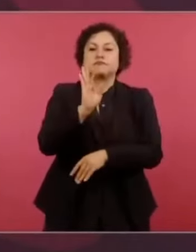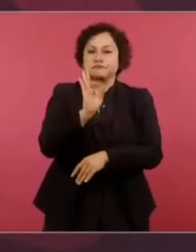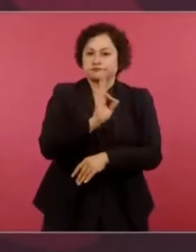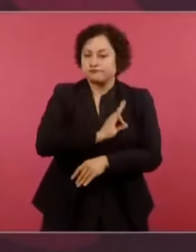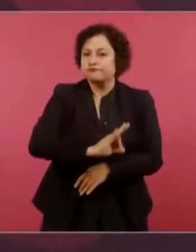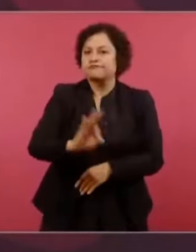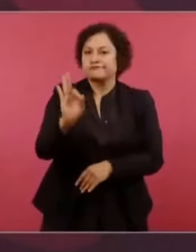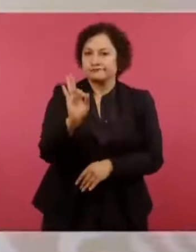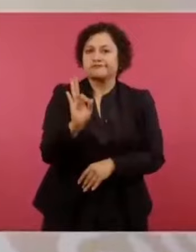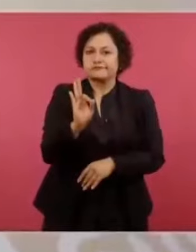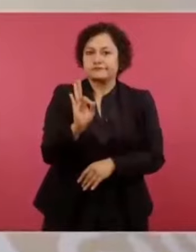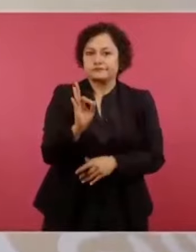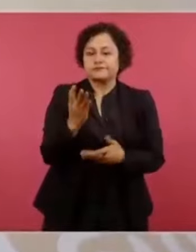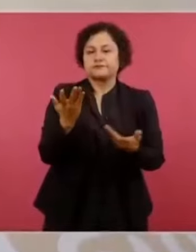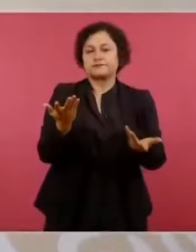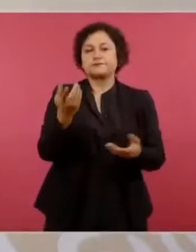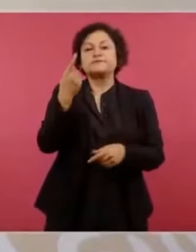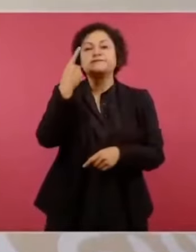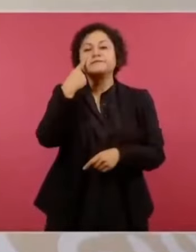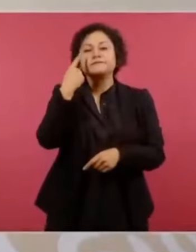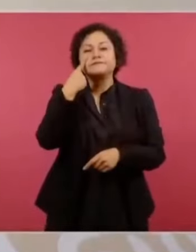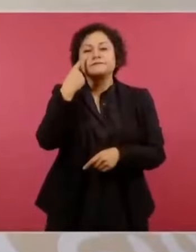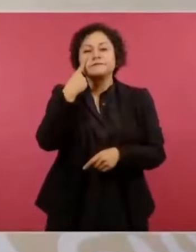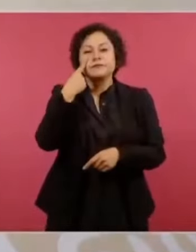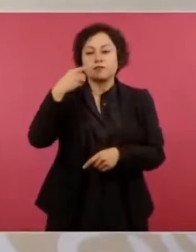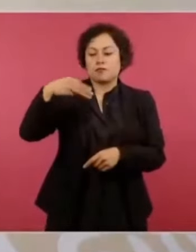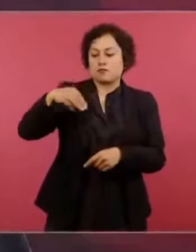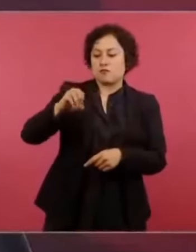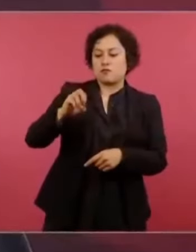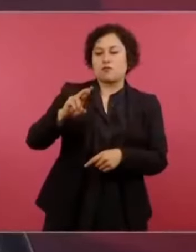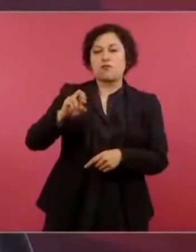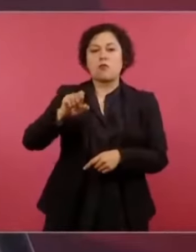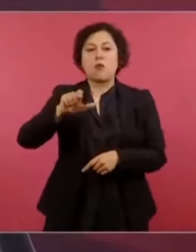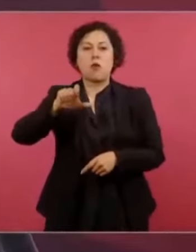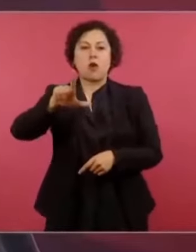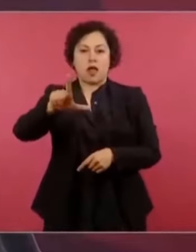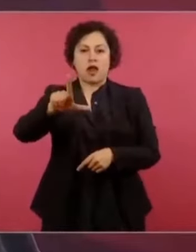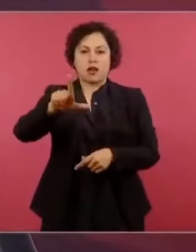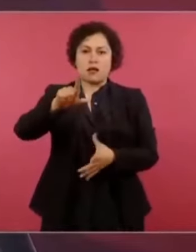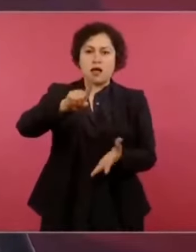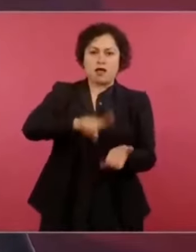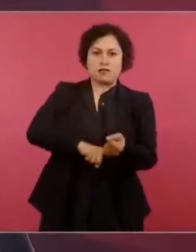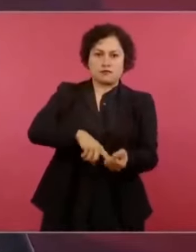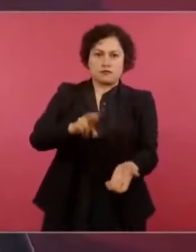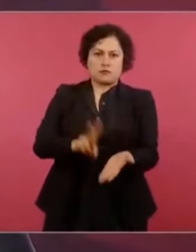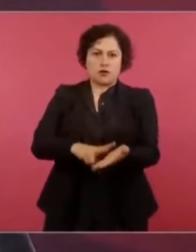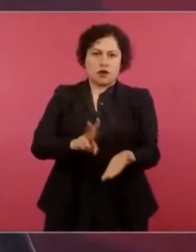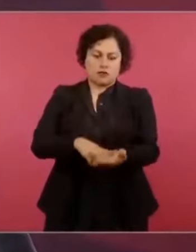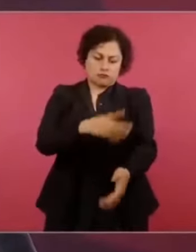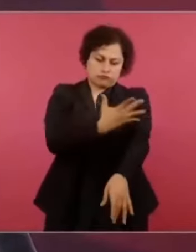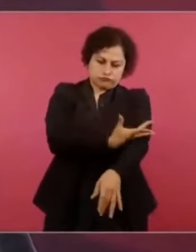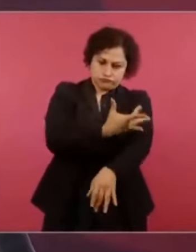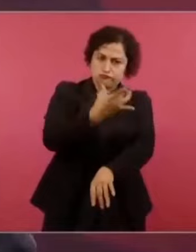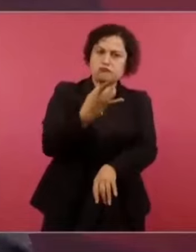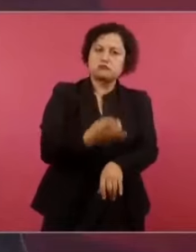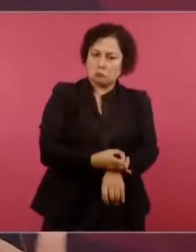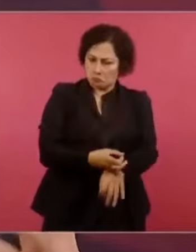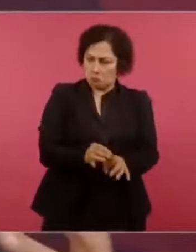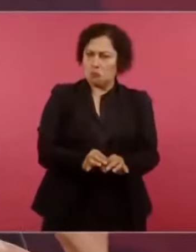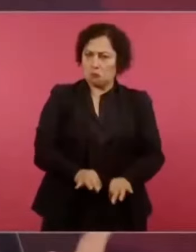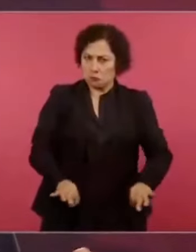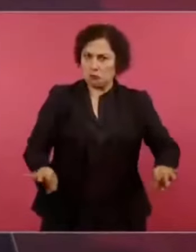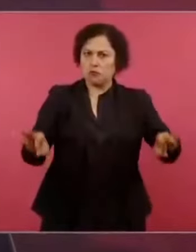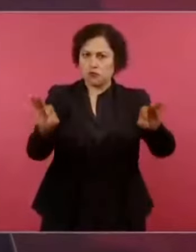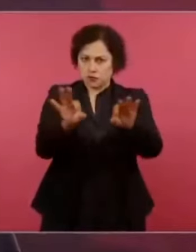importante, la honestidad le da